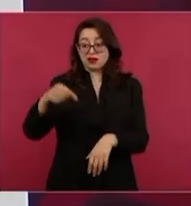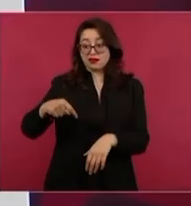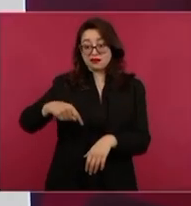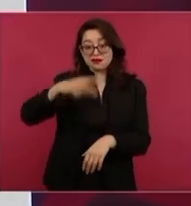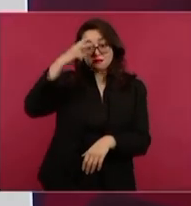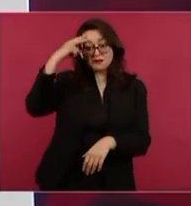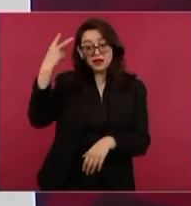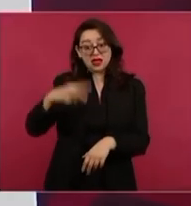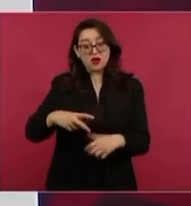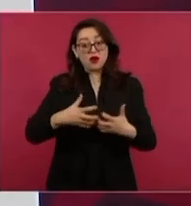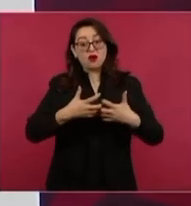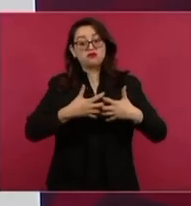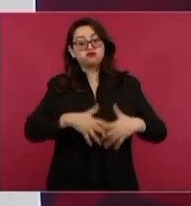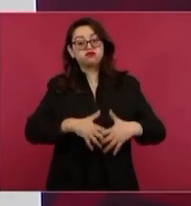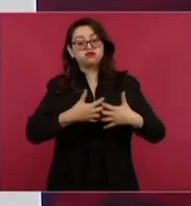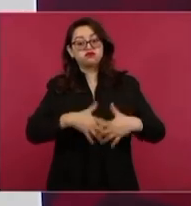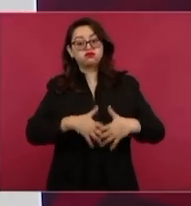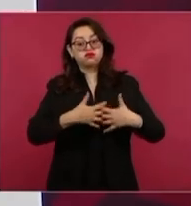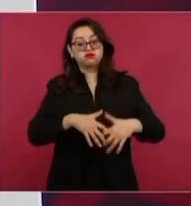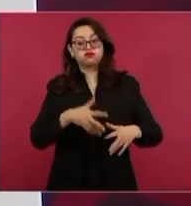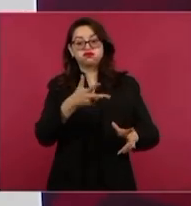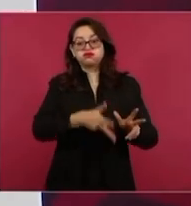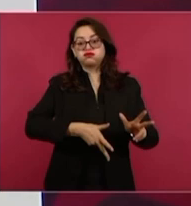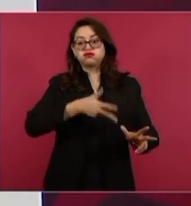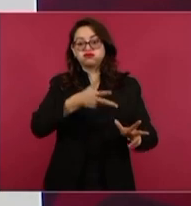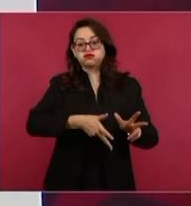en Ciudad de Sahagún,